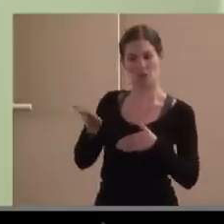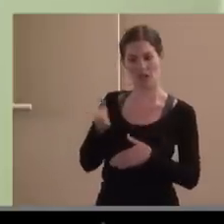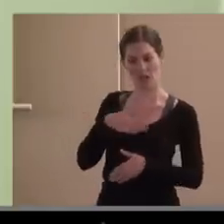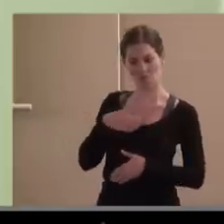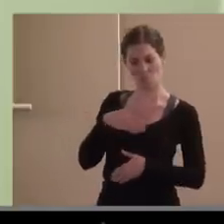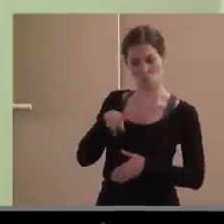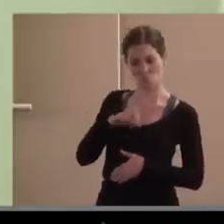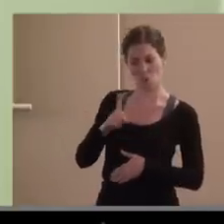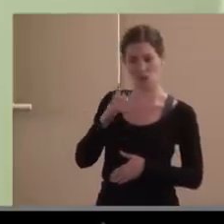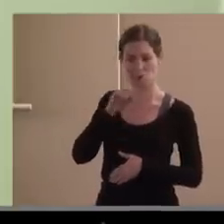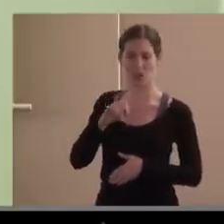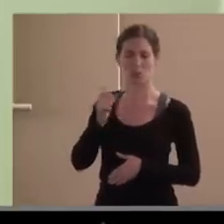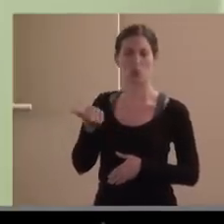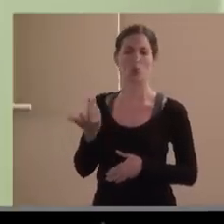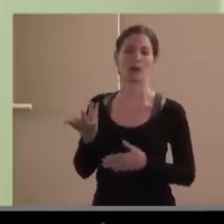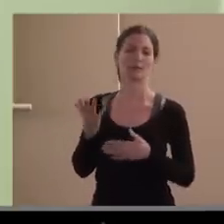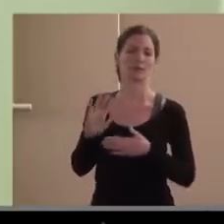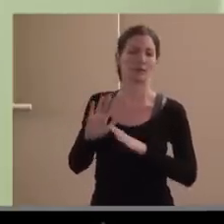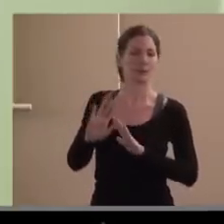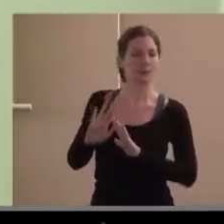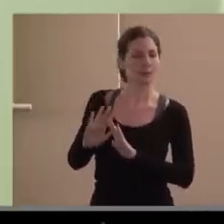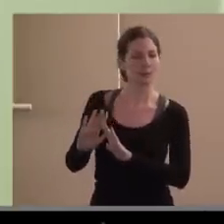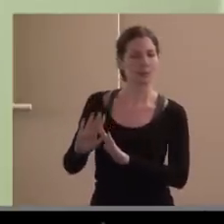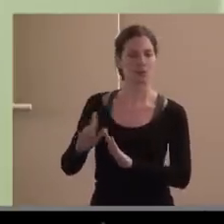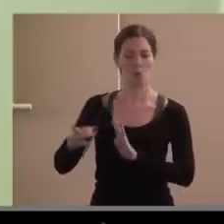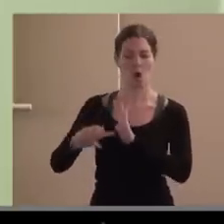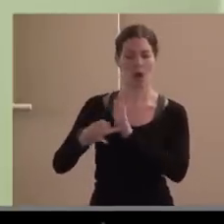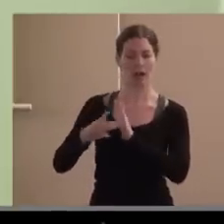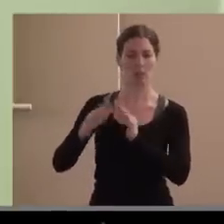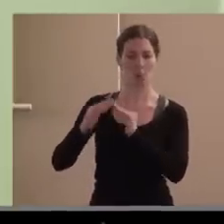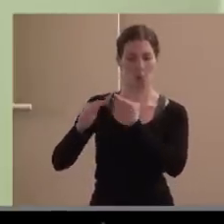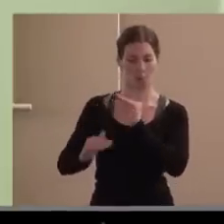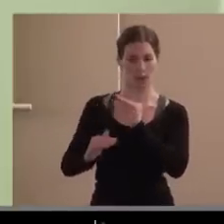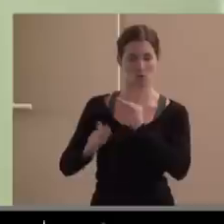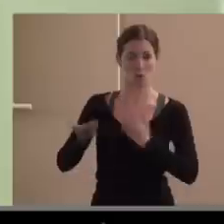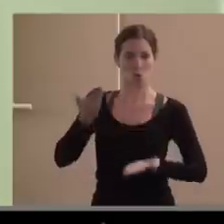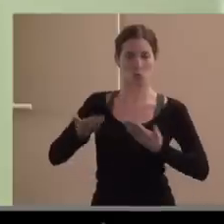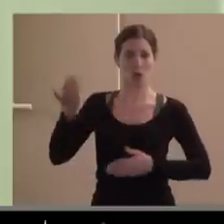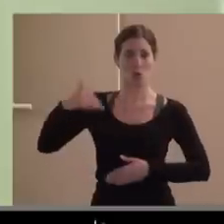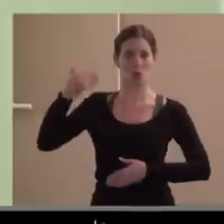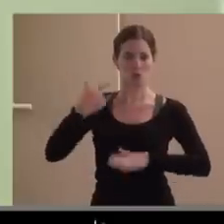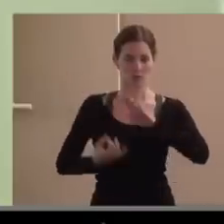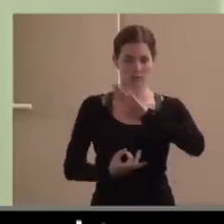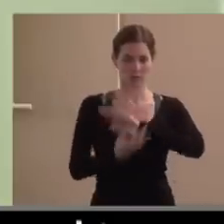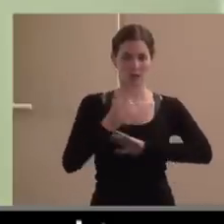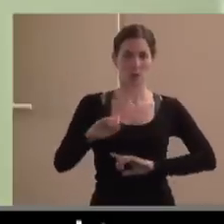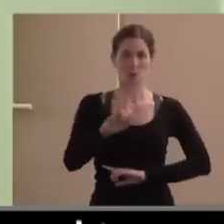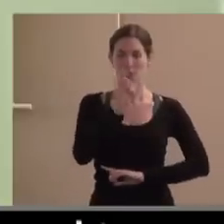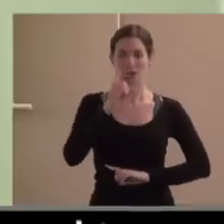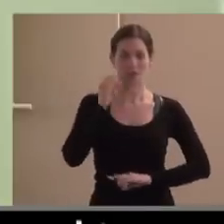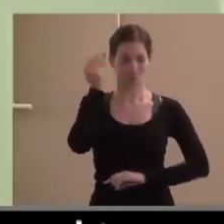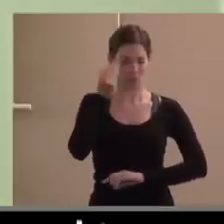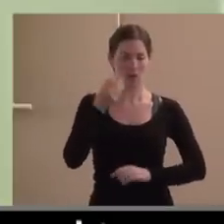familias menores o familias que no tenían el rancio abolengo pues de las que crearon y de las que se consideraban economía social entonces